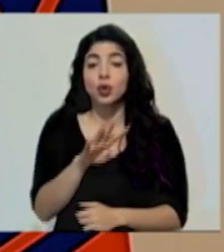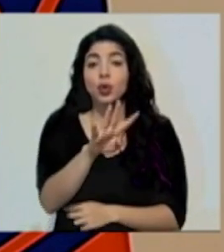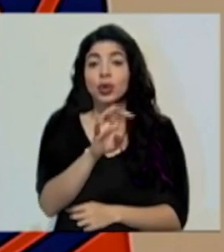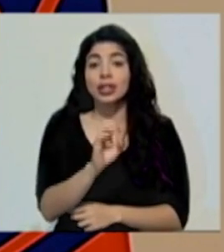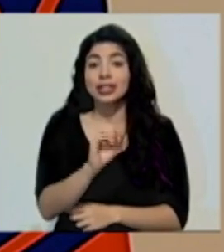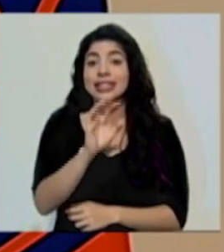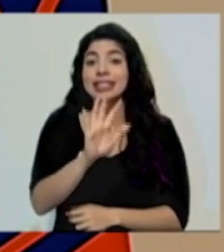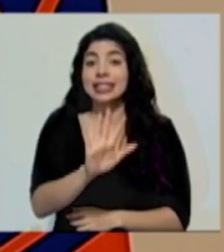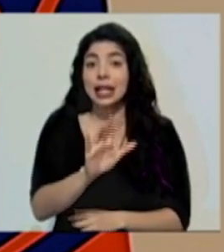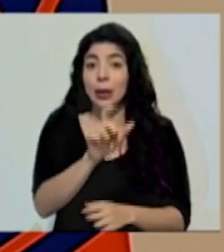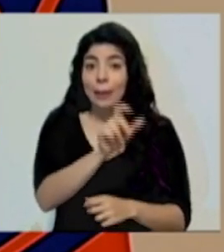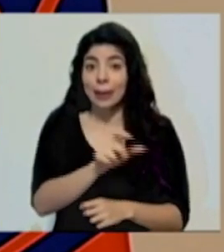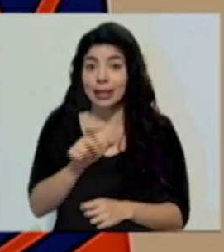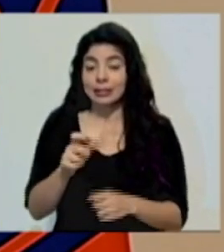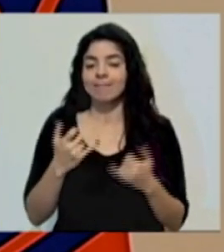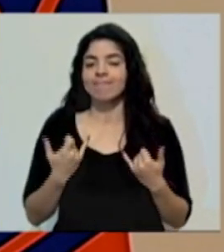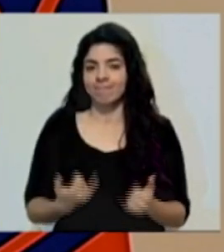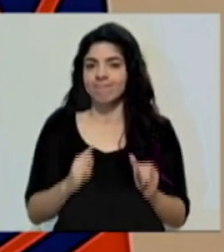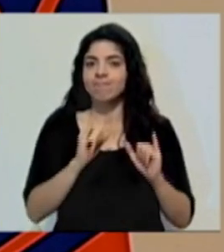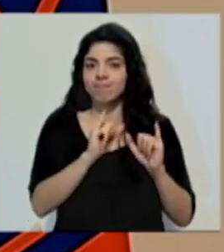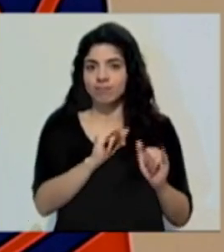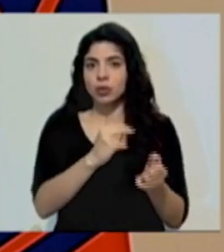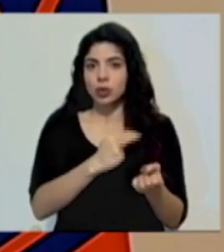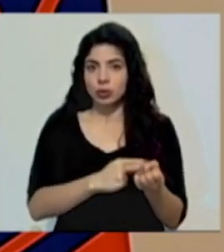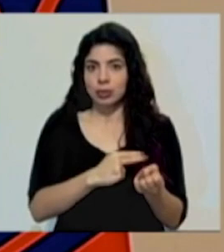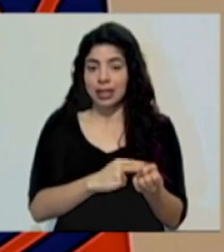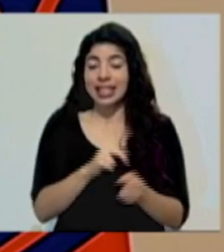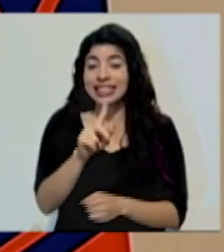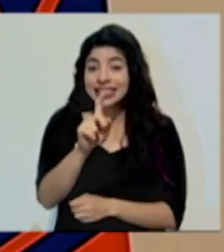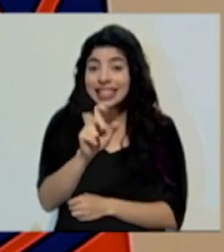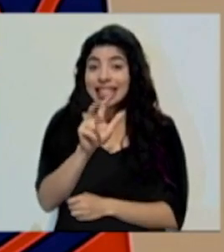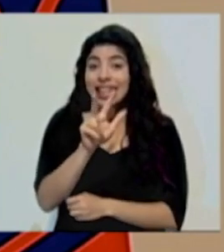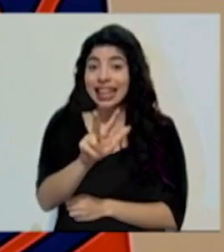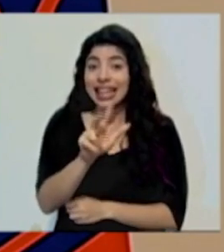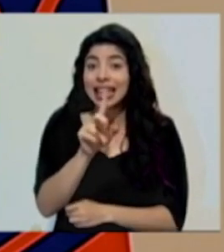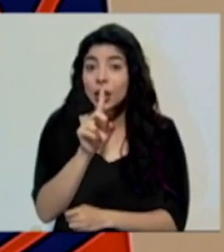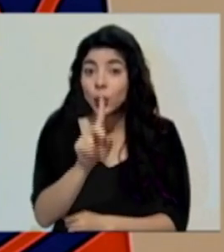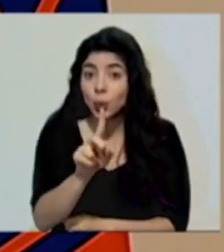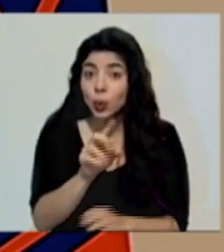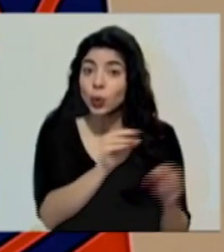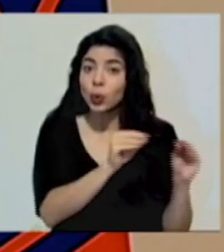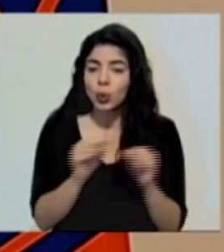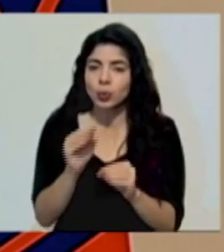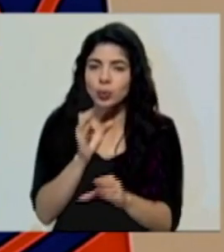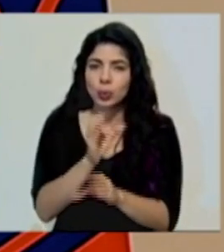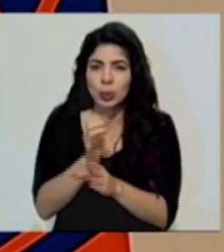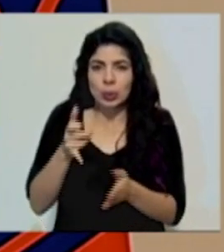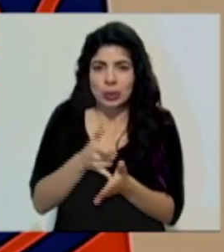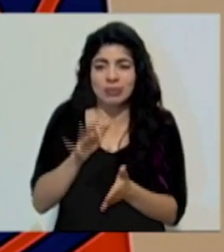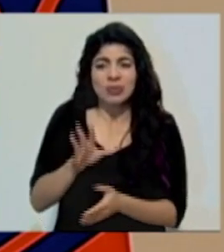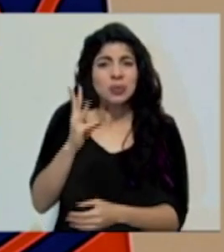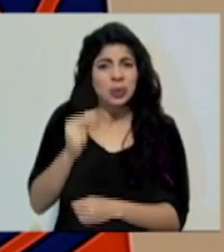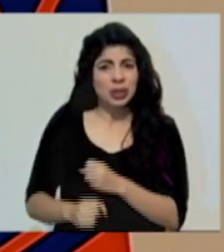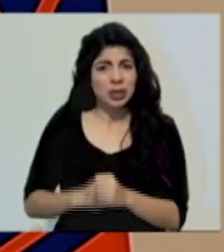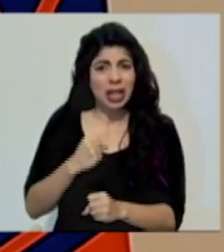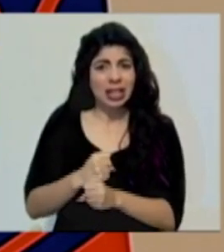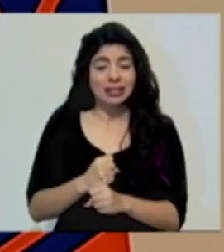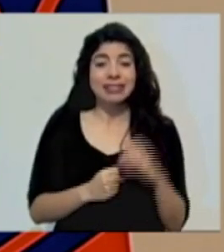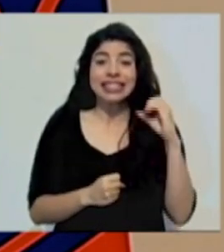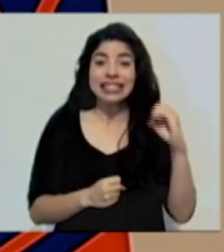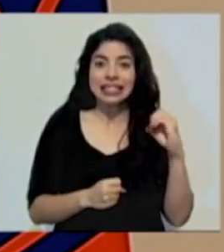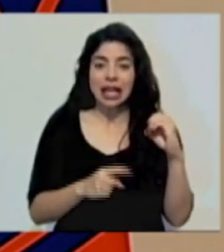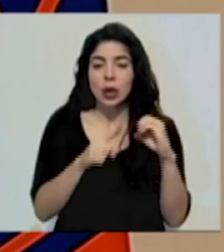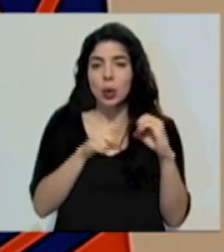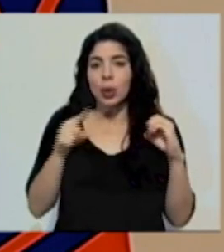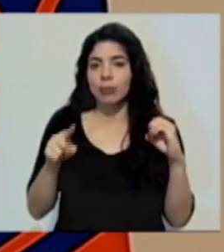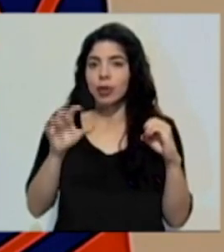405 personas se encuentran hospitalizadas, 131 de ellas en cuidados intensivos, con un rango de edad de los 0